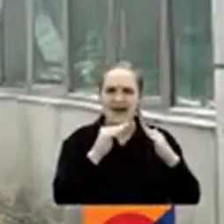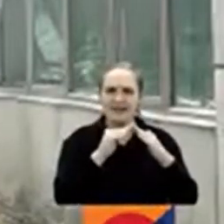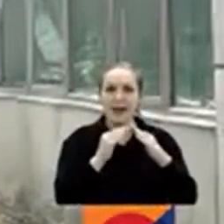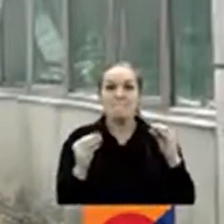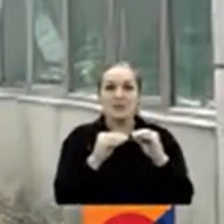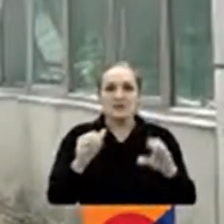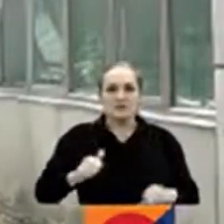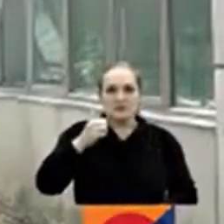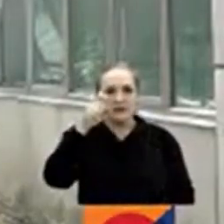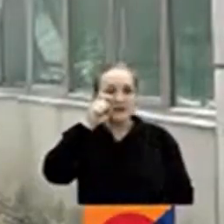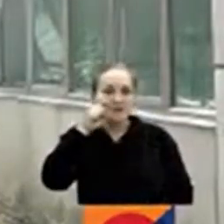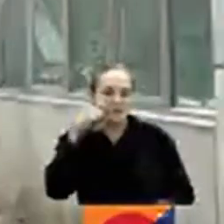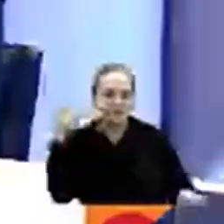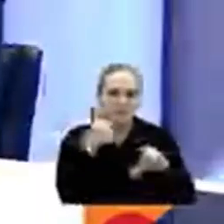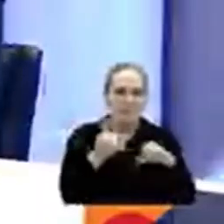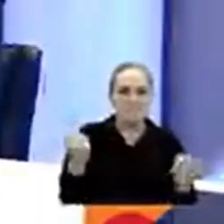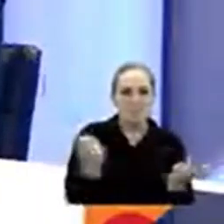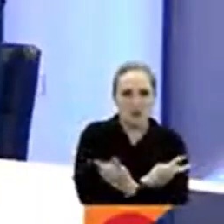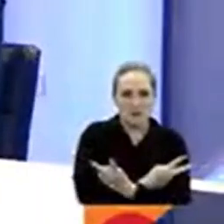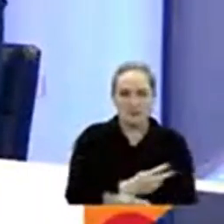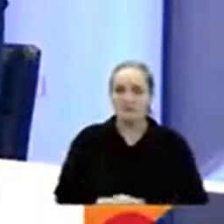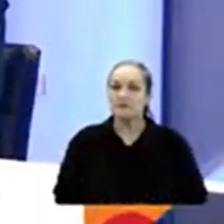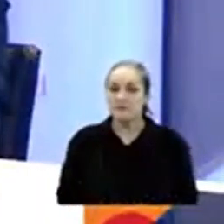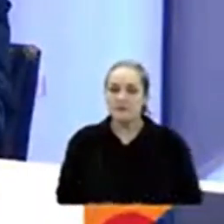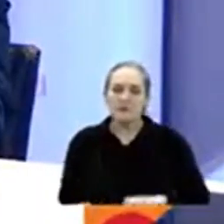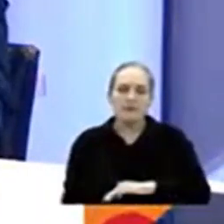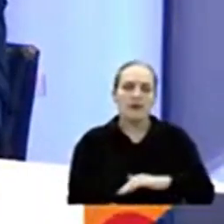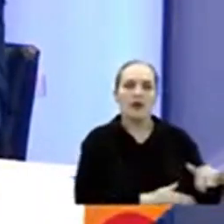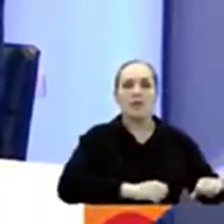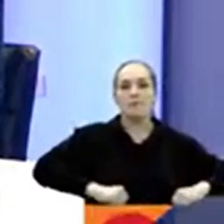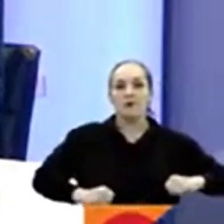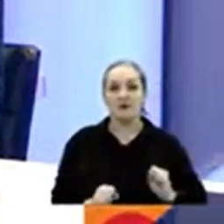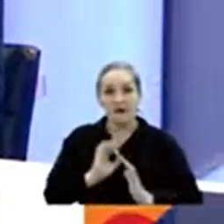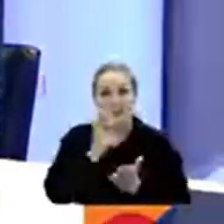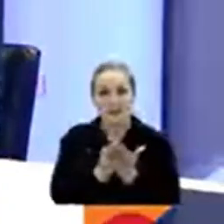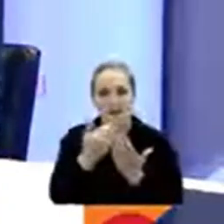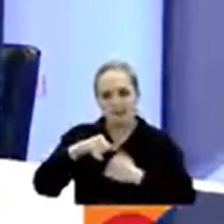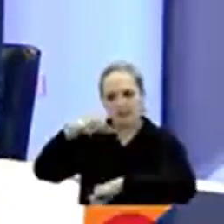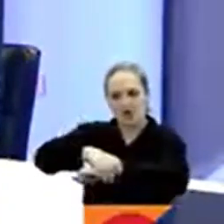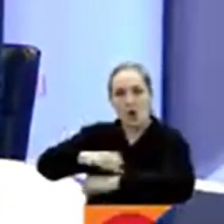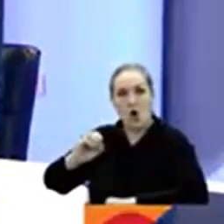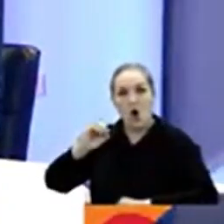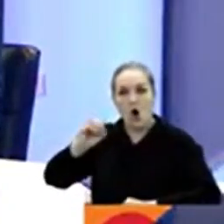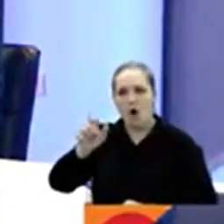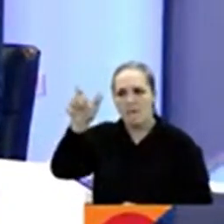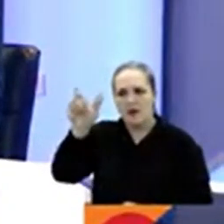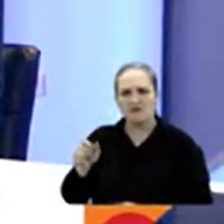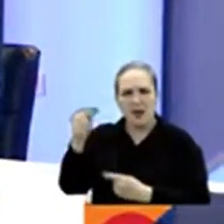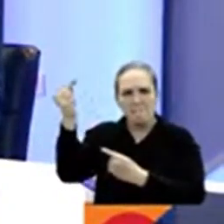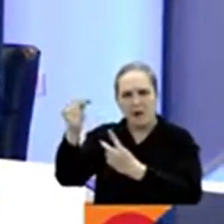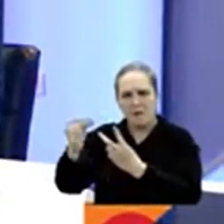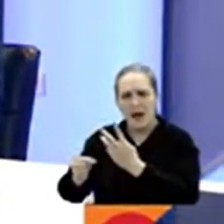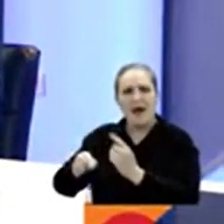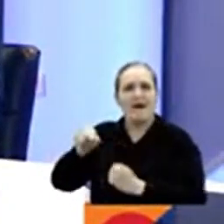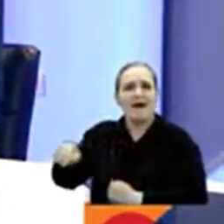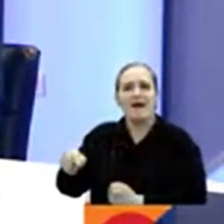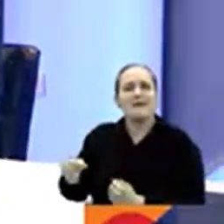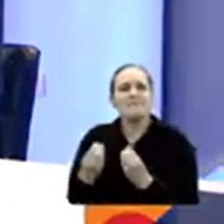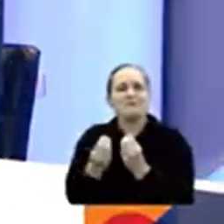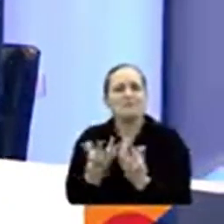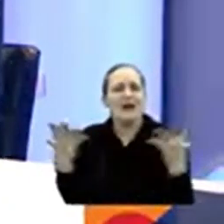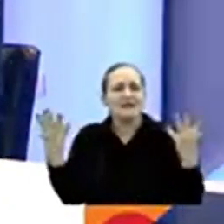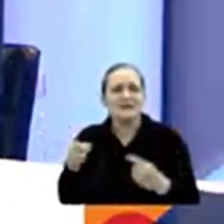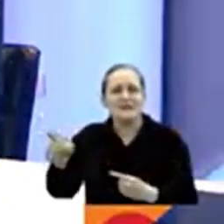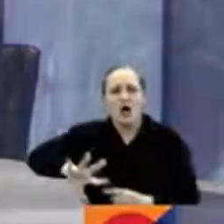carnalmente de manera violenta. En Bogotá, en la capital, fue capturado un hombre señalado de varios robos en Transmilenio. Varios días